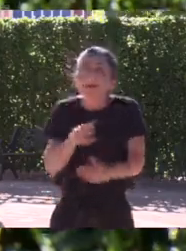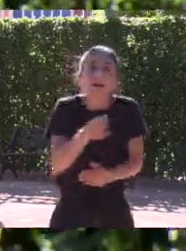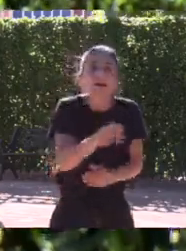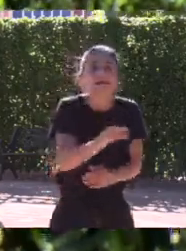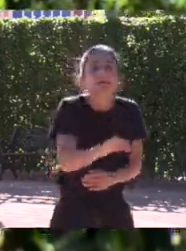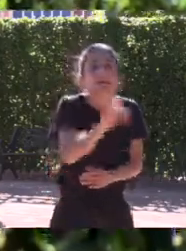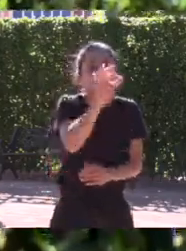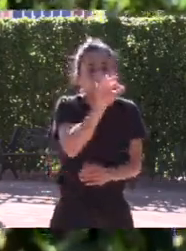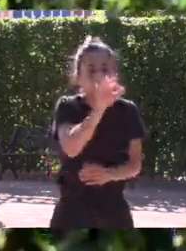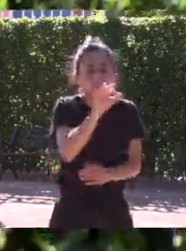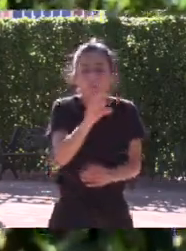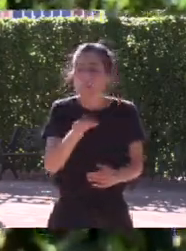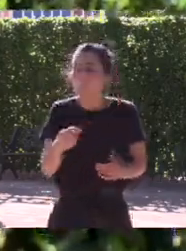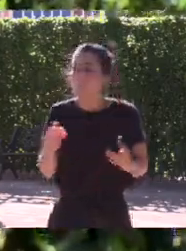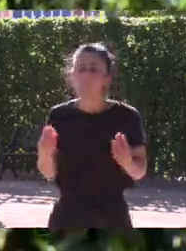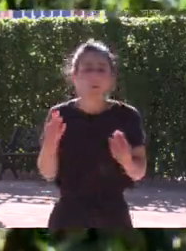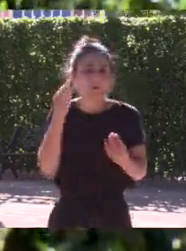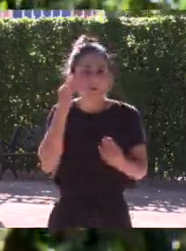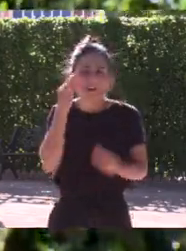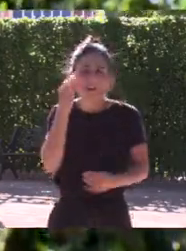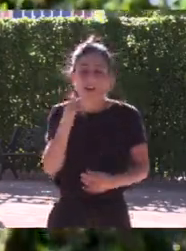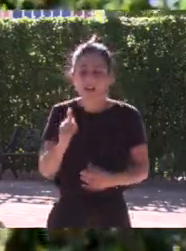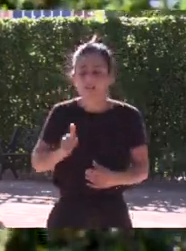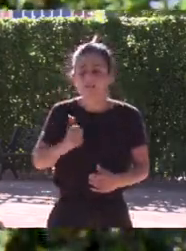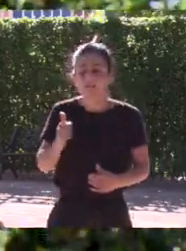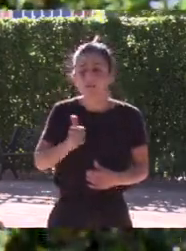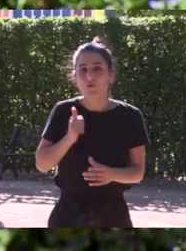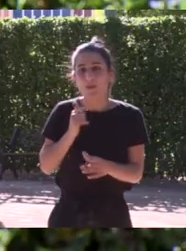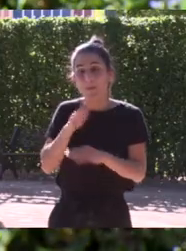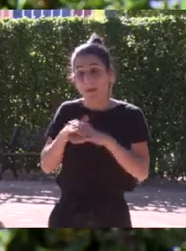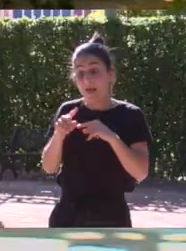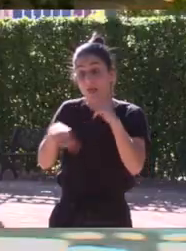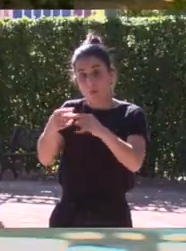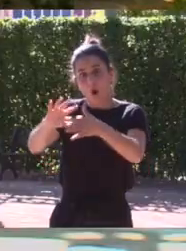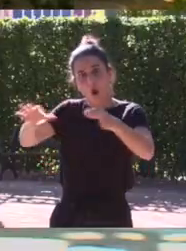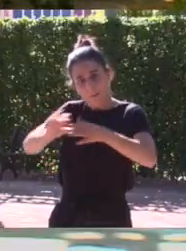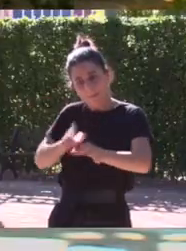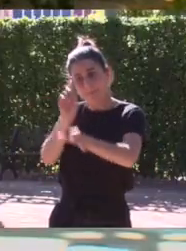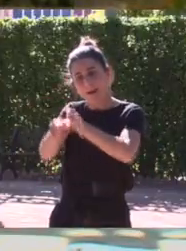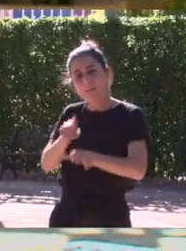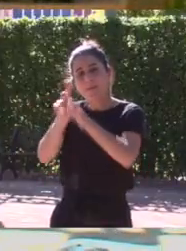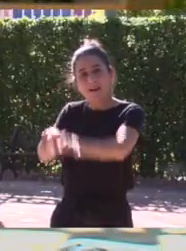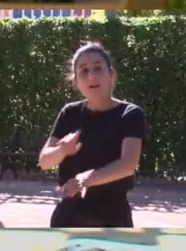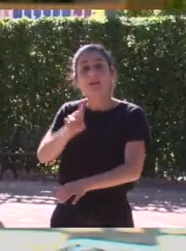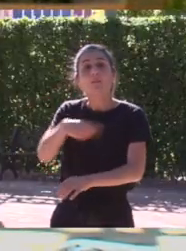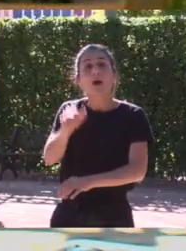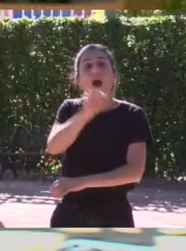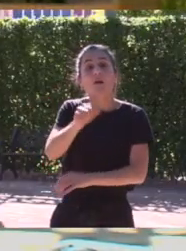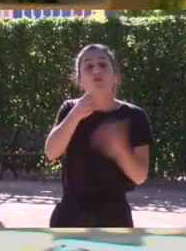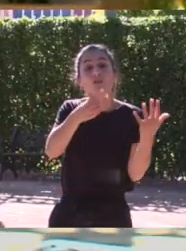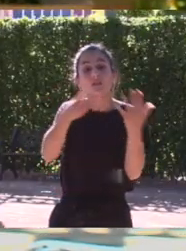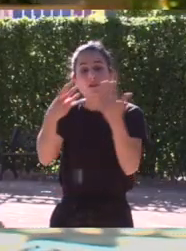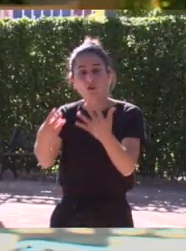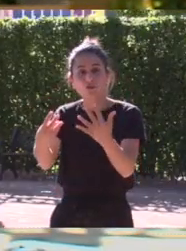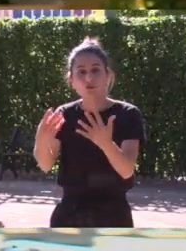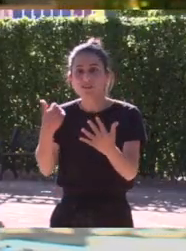decisión realmente muchas de nosotras tuvimos la oportunidad de poder ir a los siguientes y en el año 88